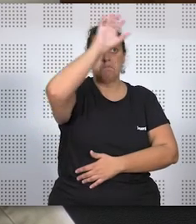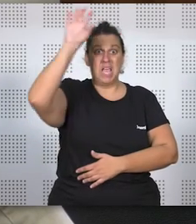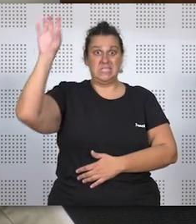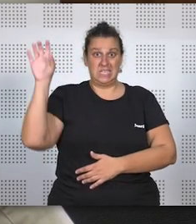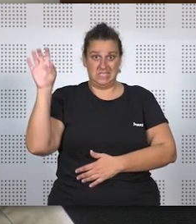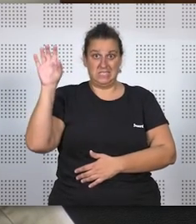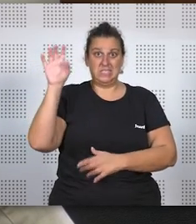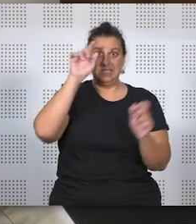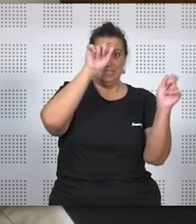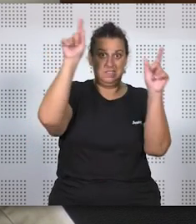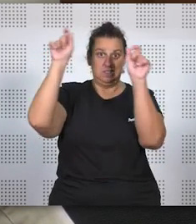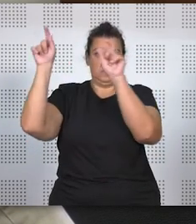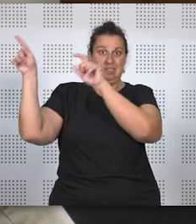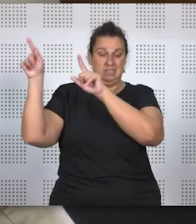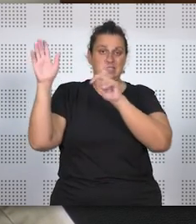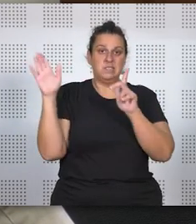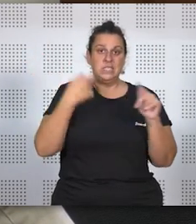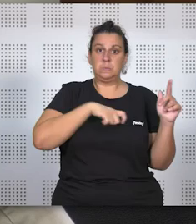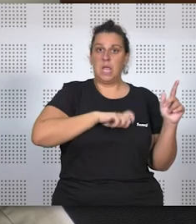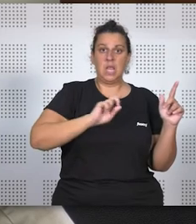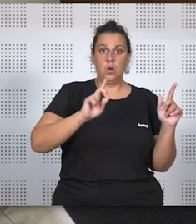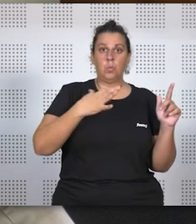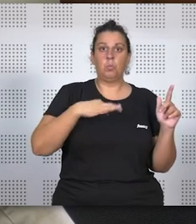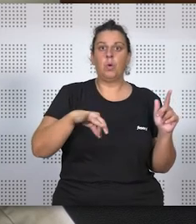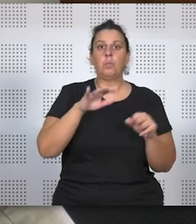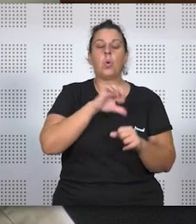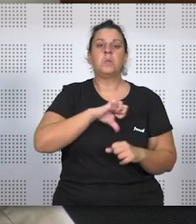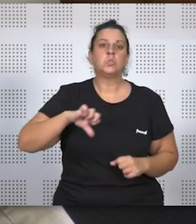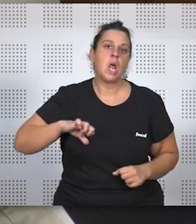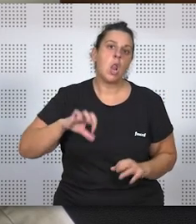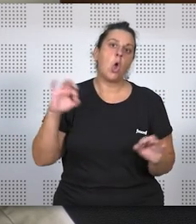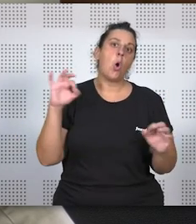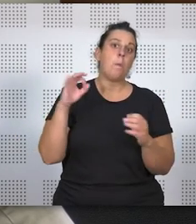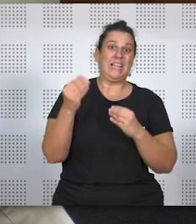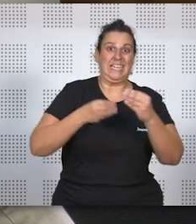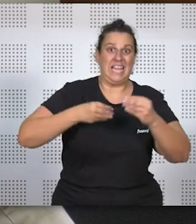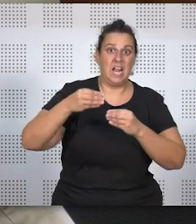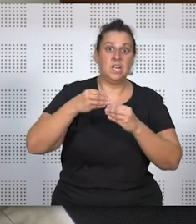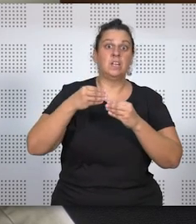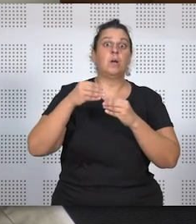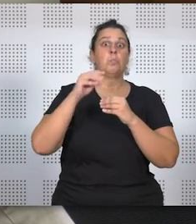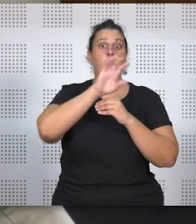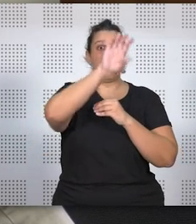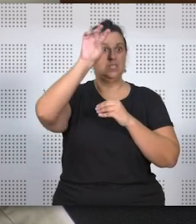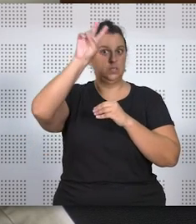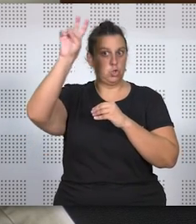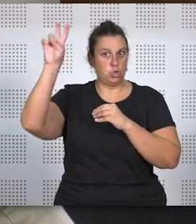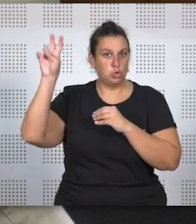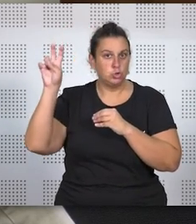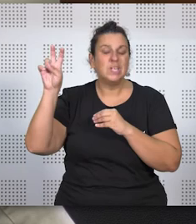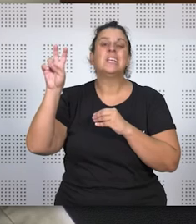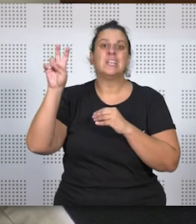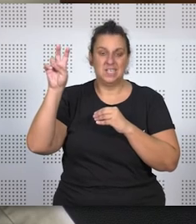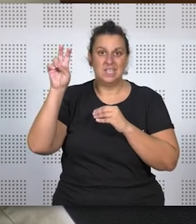en España, sino que puedan afectar, bien por el ámbito personal, bien por el ámbito material, a diversos países, el reglamento